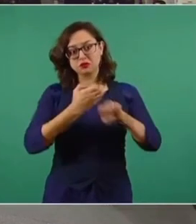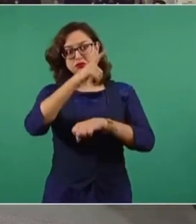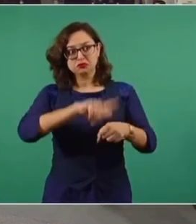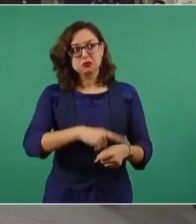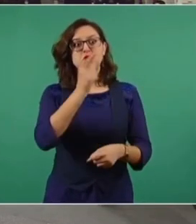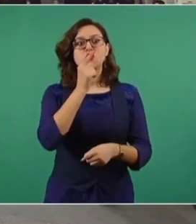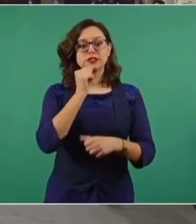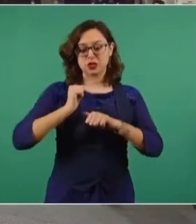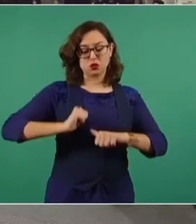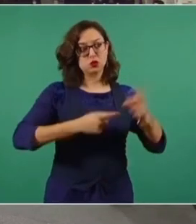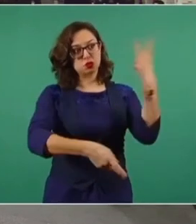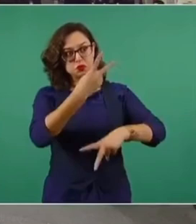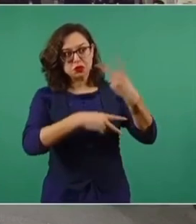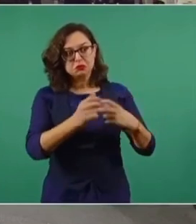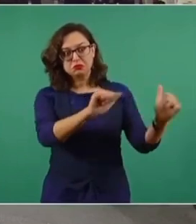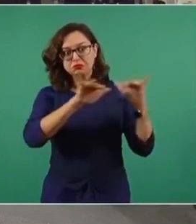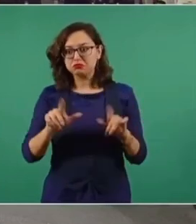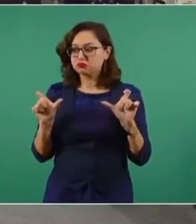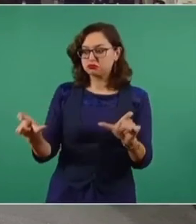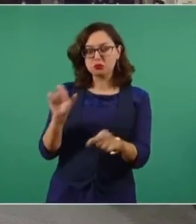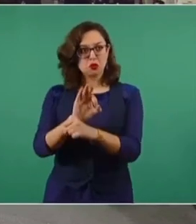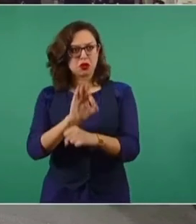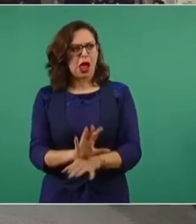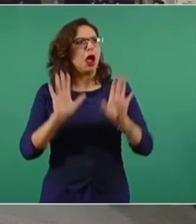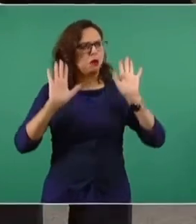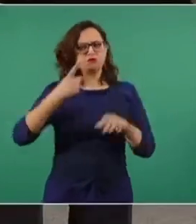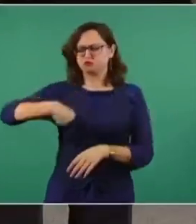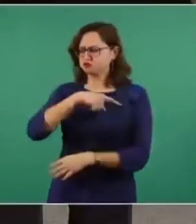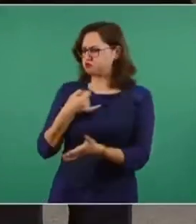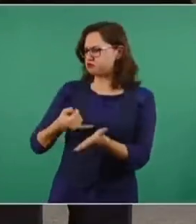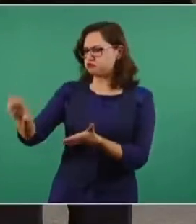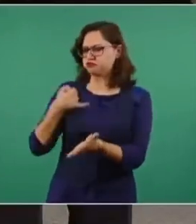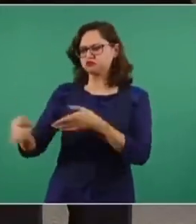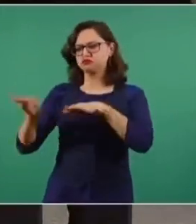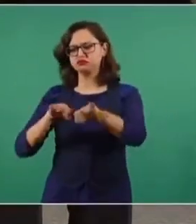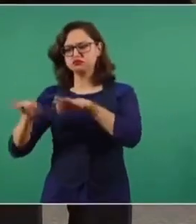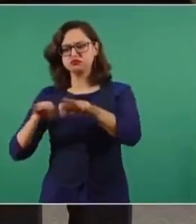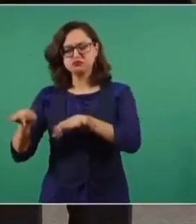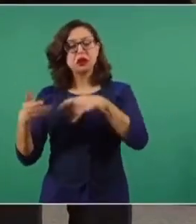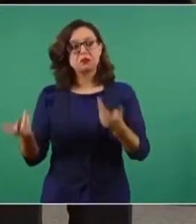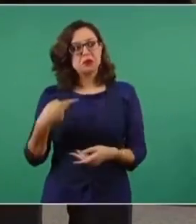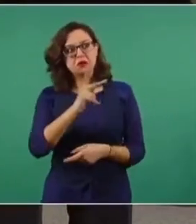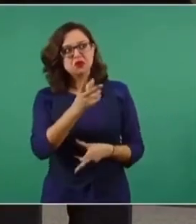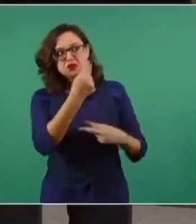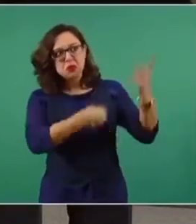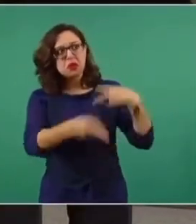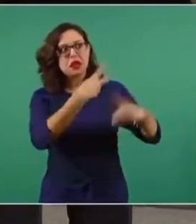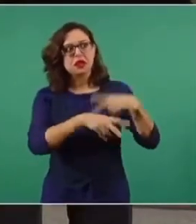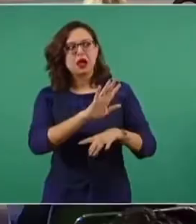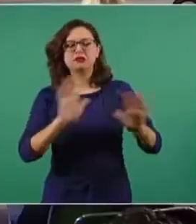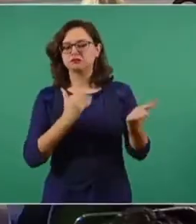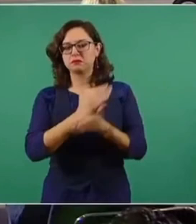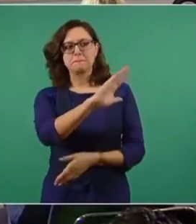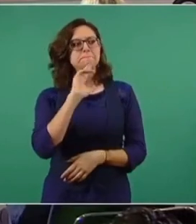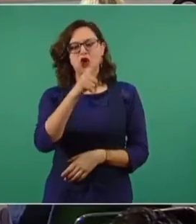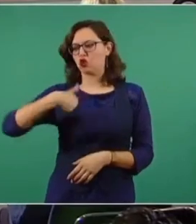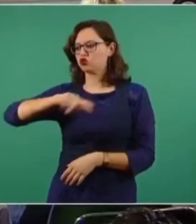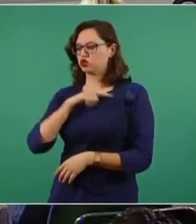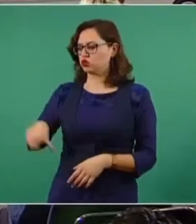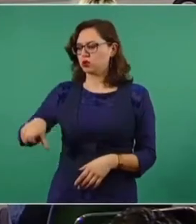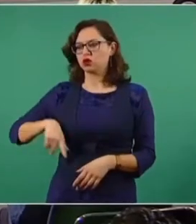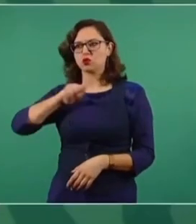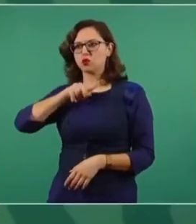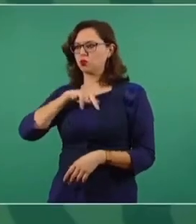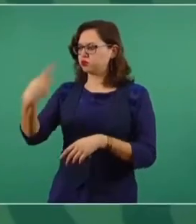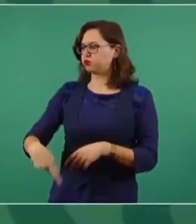trabajar al campo. Y si no es posible que reciban el apoyo, están pidiendo también dirigirse como un autogobierno. ¿Qué les respondería, presidente? No estoy de acuerdo y que